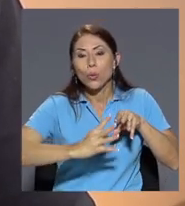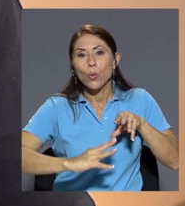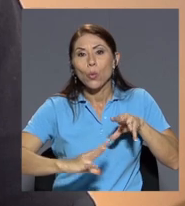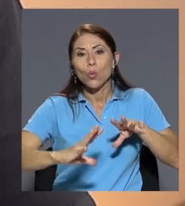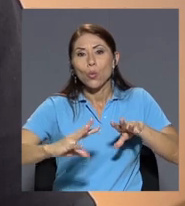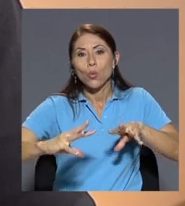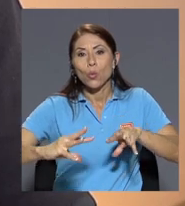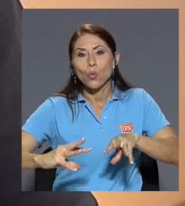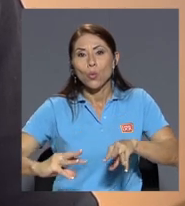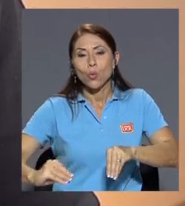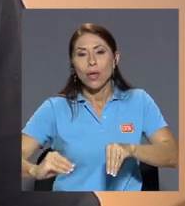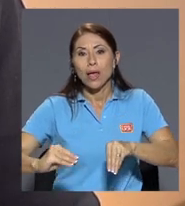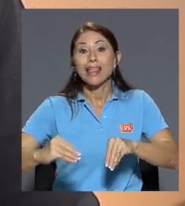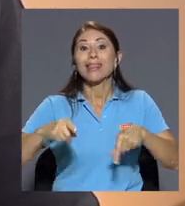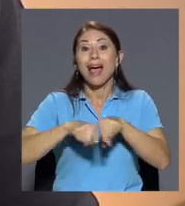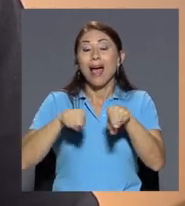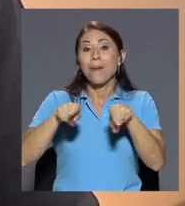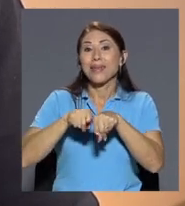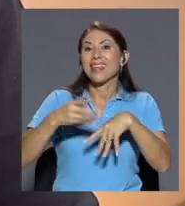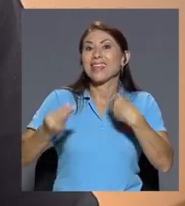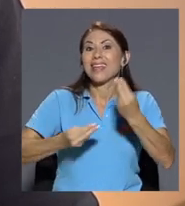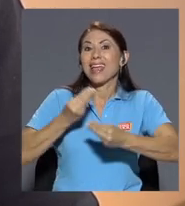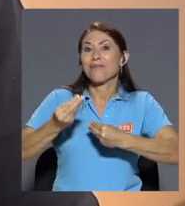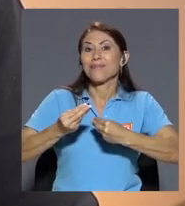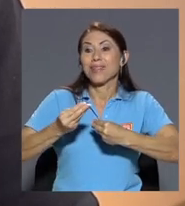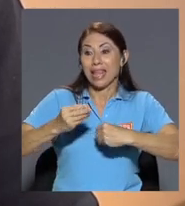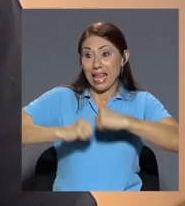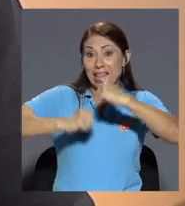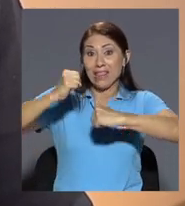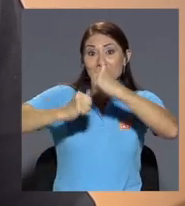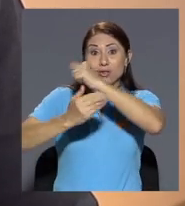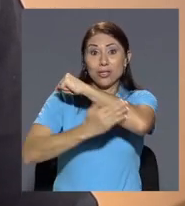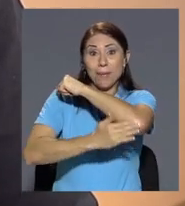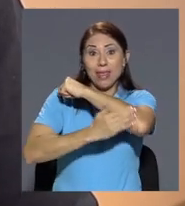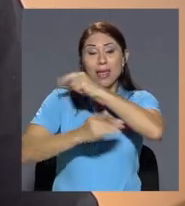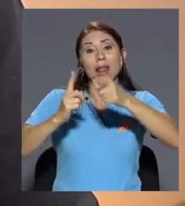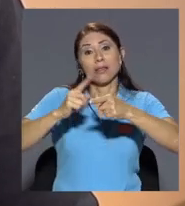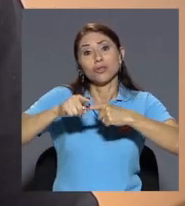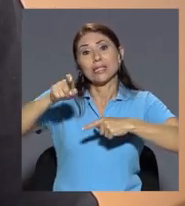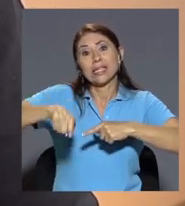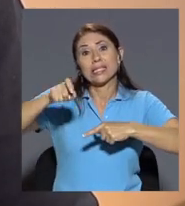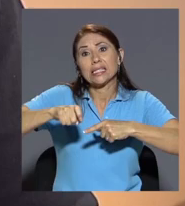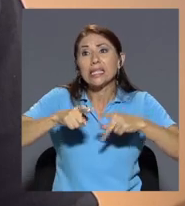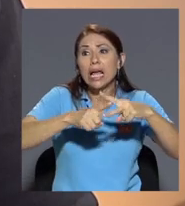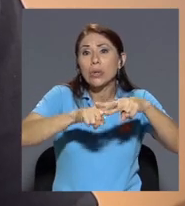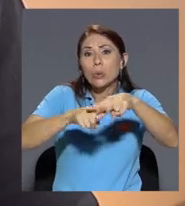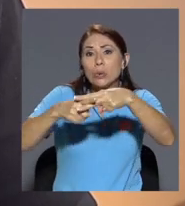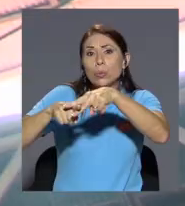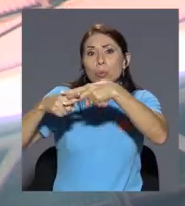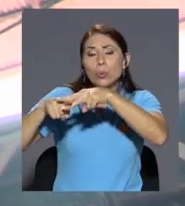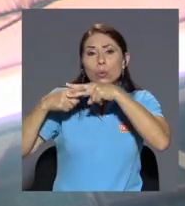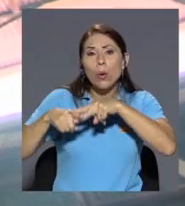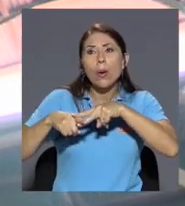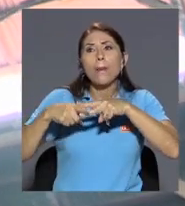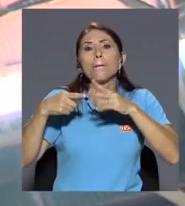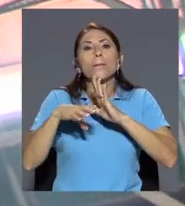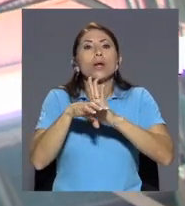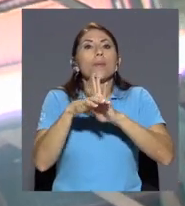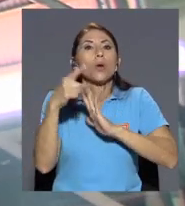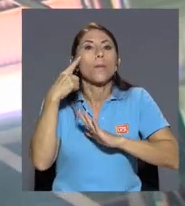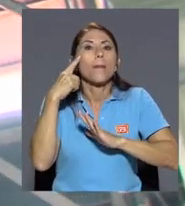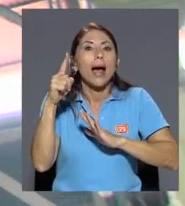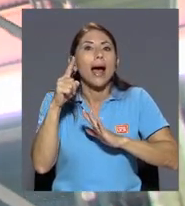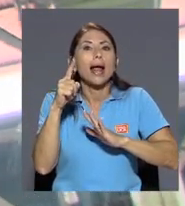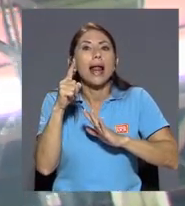un edificio madera completamente entonces tiene que tener algunos sistemas para detección de humo de